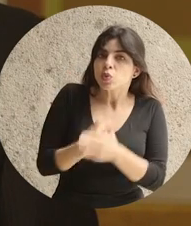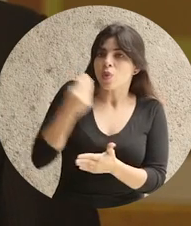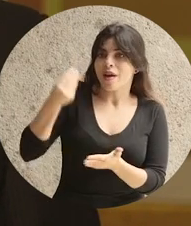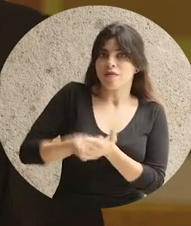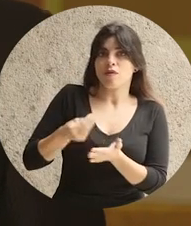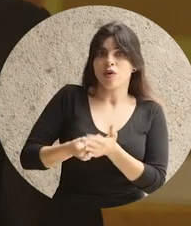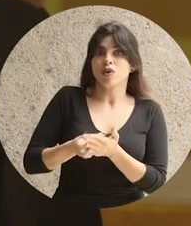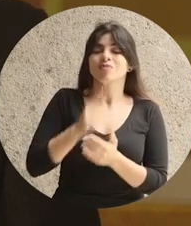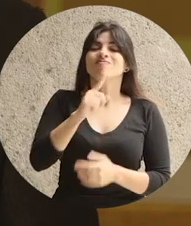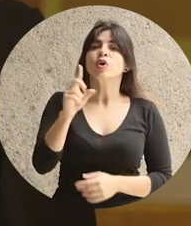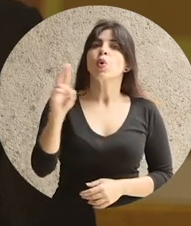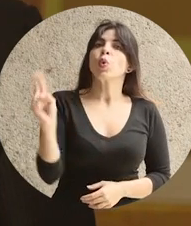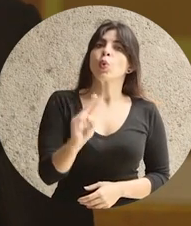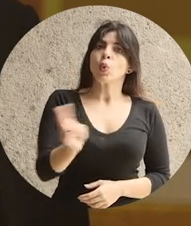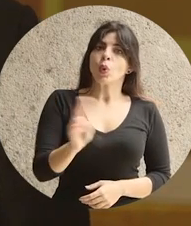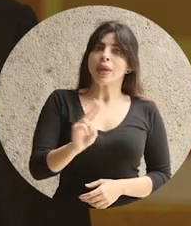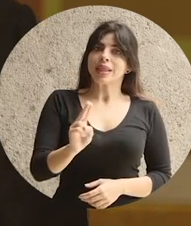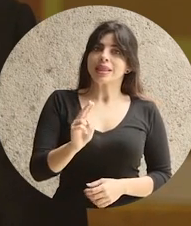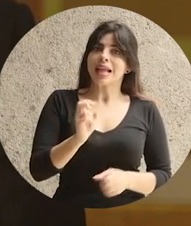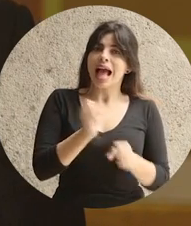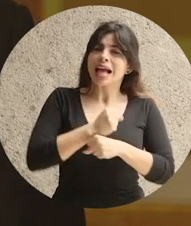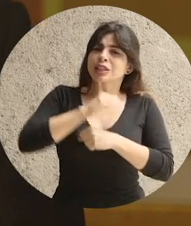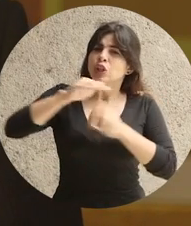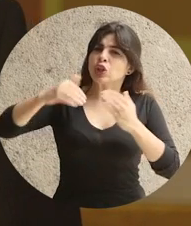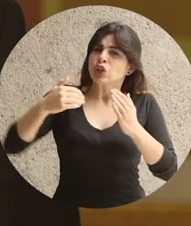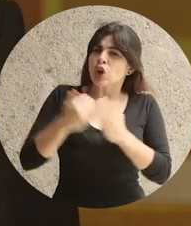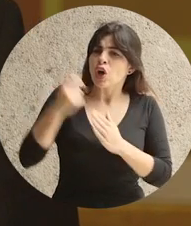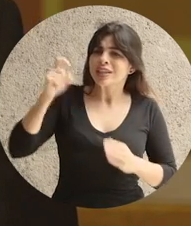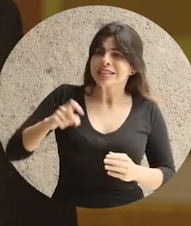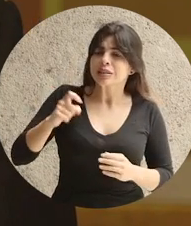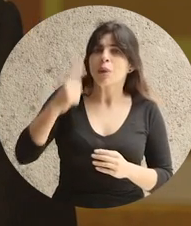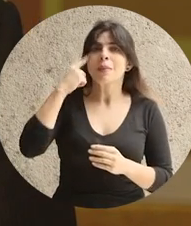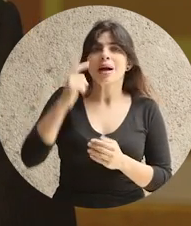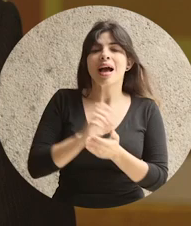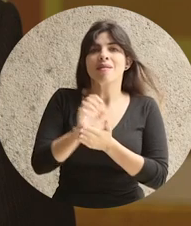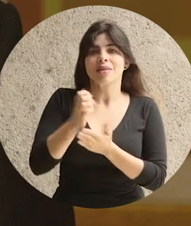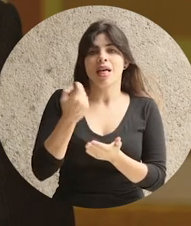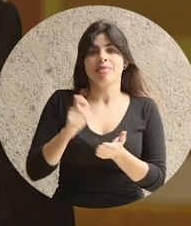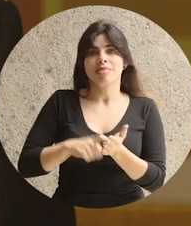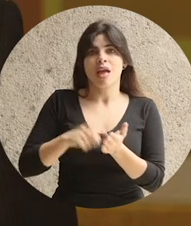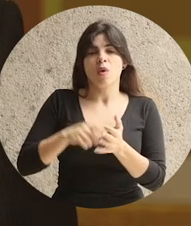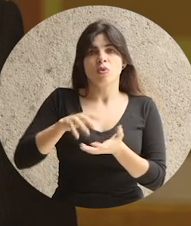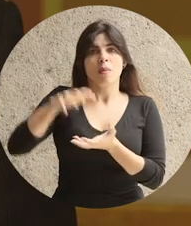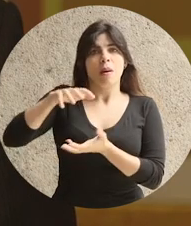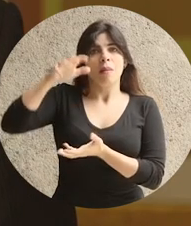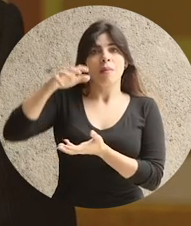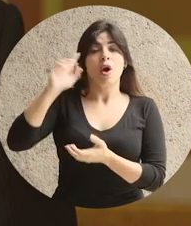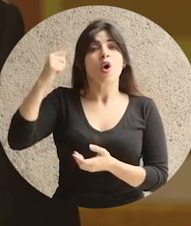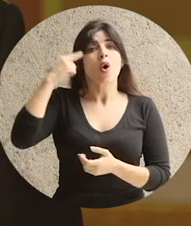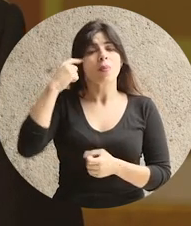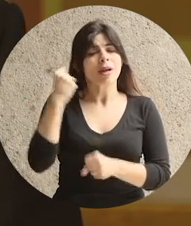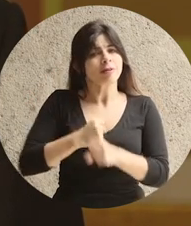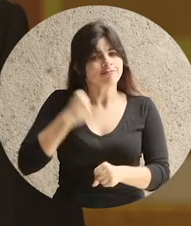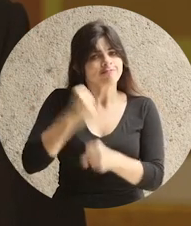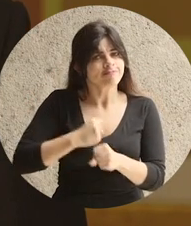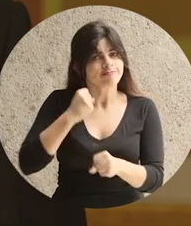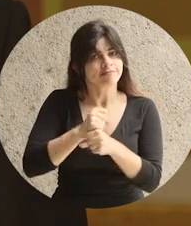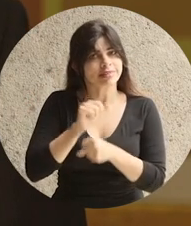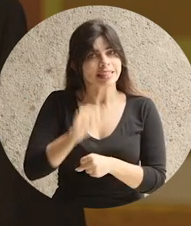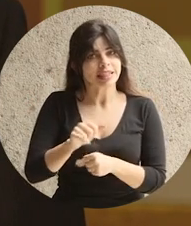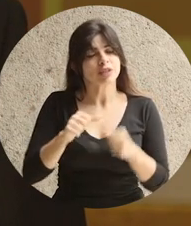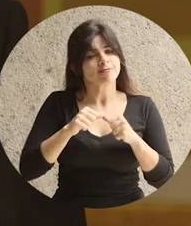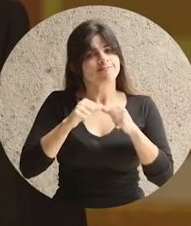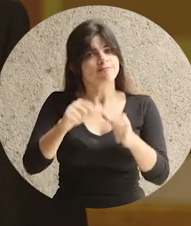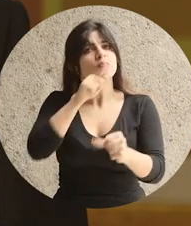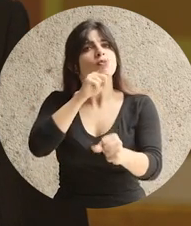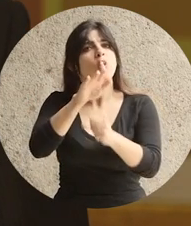ingresos. Es urgente que hagamos todo lo necesario para impedir el crecimiento de la deuda. El Gobierno está haciendo su tarea y